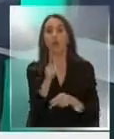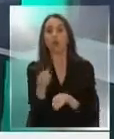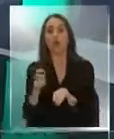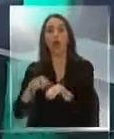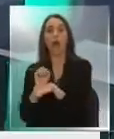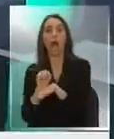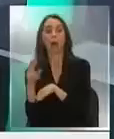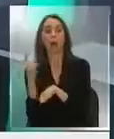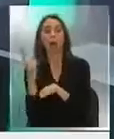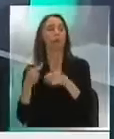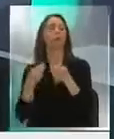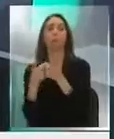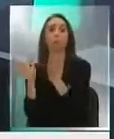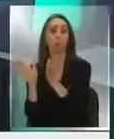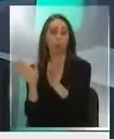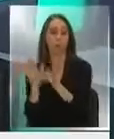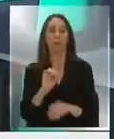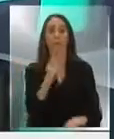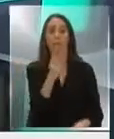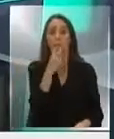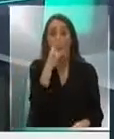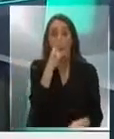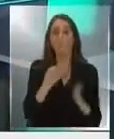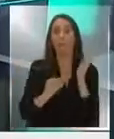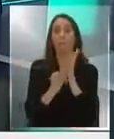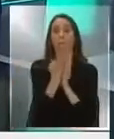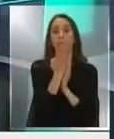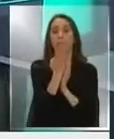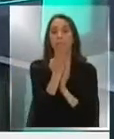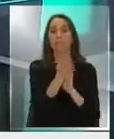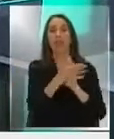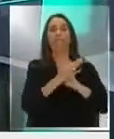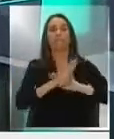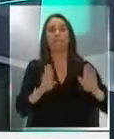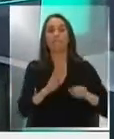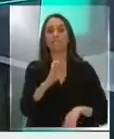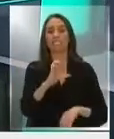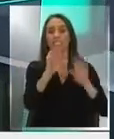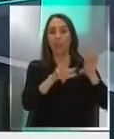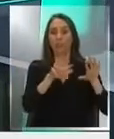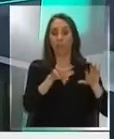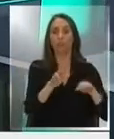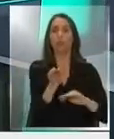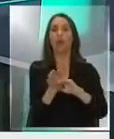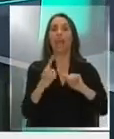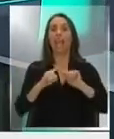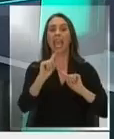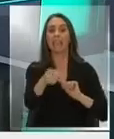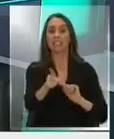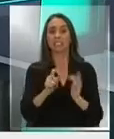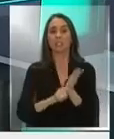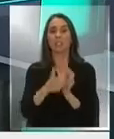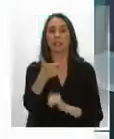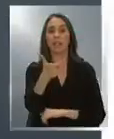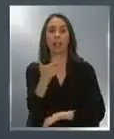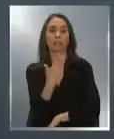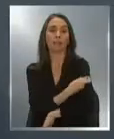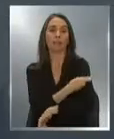uno va en un vehículo particular, y desde el 1 de noviembre se va a eliminar y solo se va a exigir el tener el pase de movilidad.